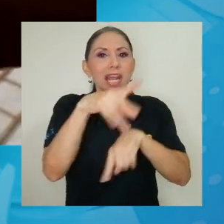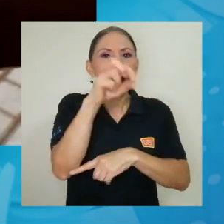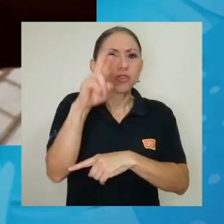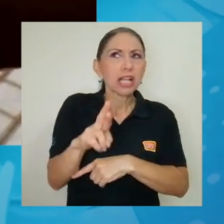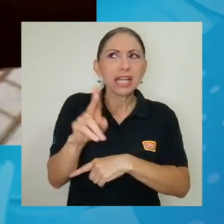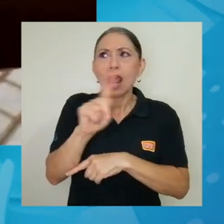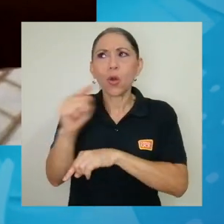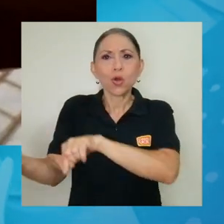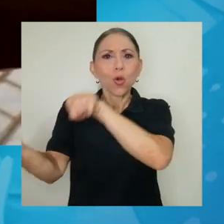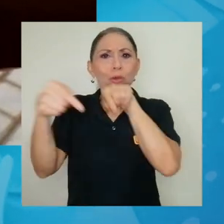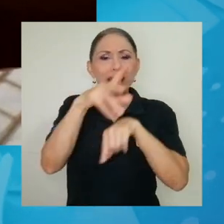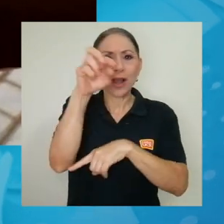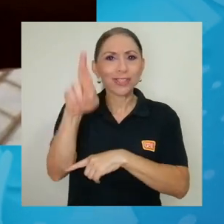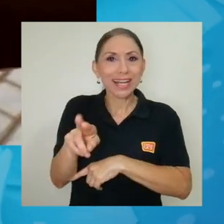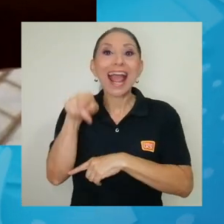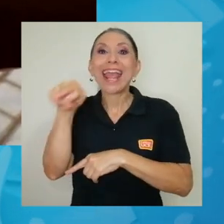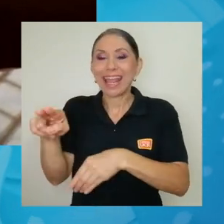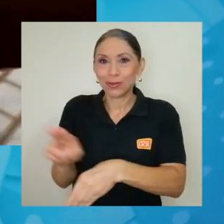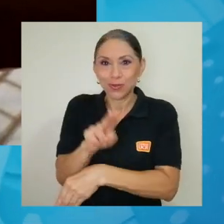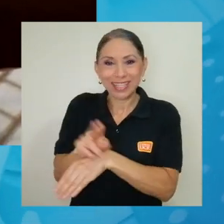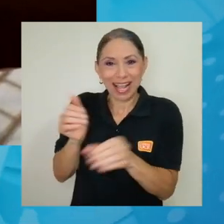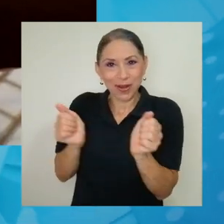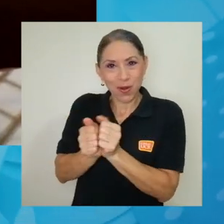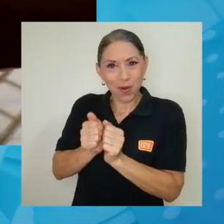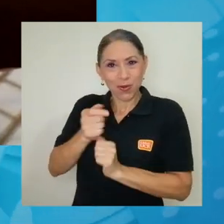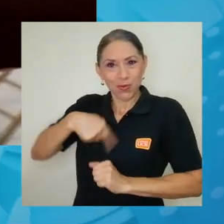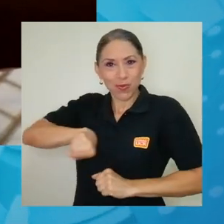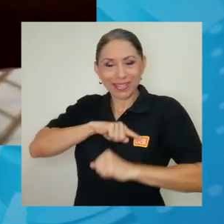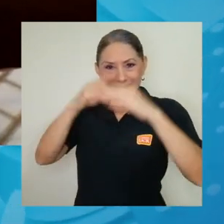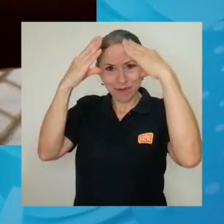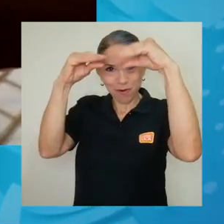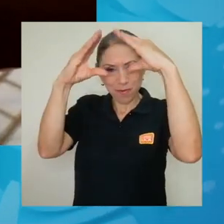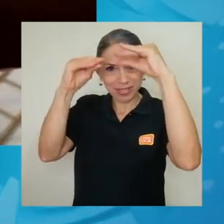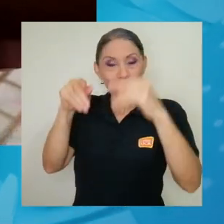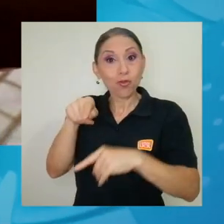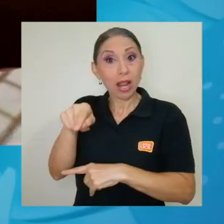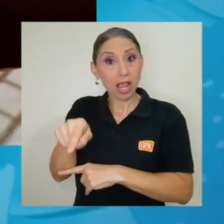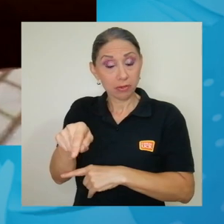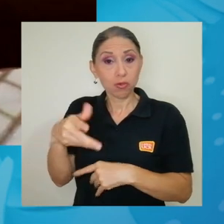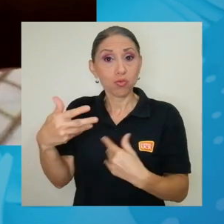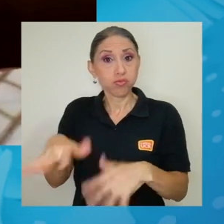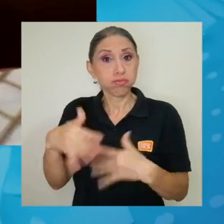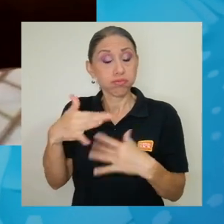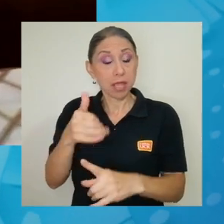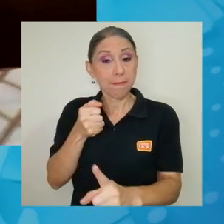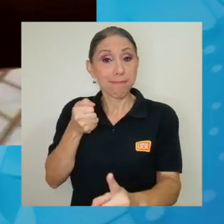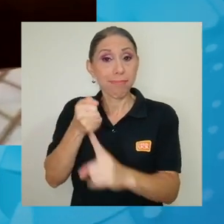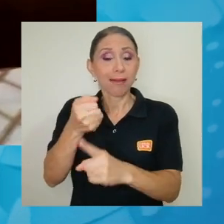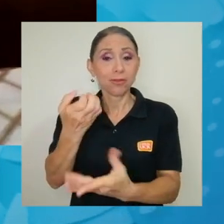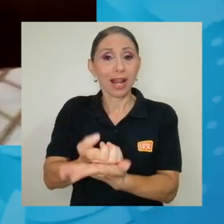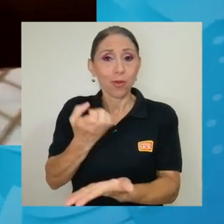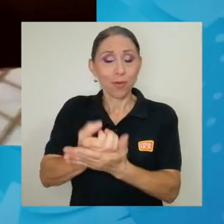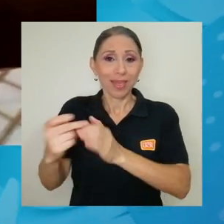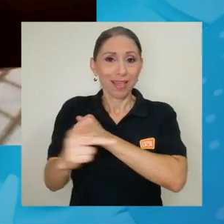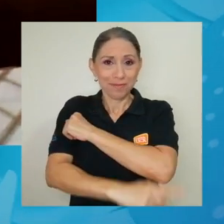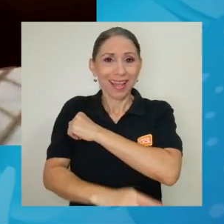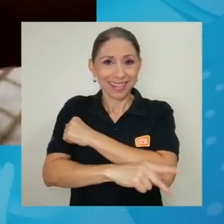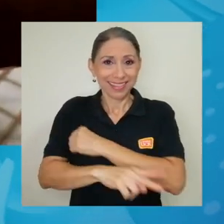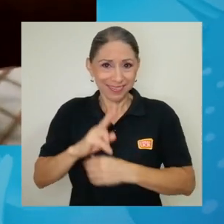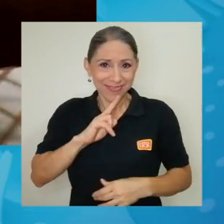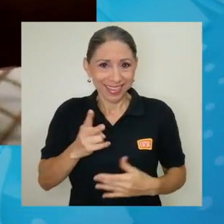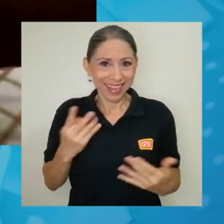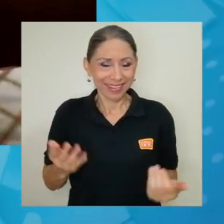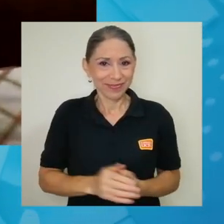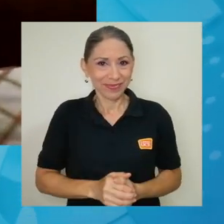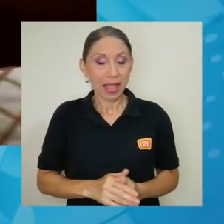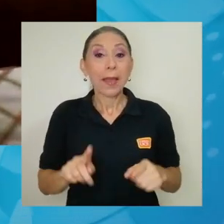venían a Costa Rica en virtud de los pronósticos que nosotros estábamos dando, lo cual tiene un impacto en la economía del país,